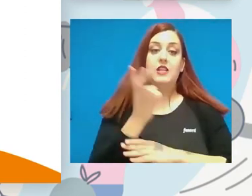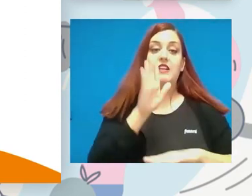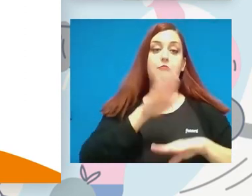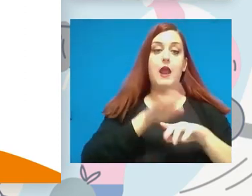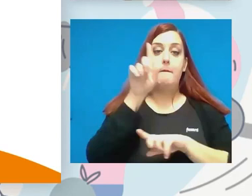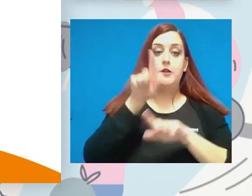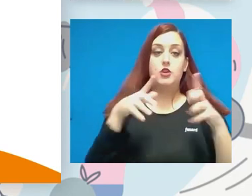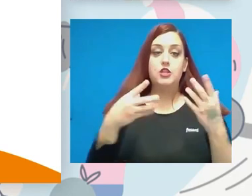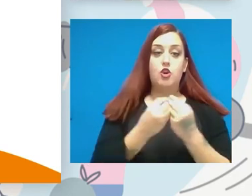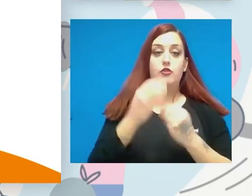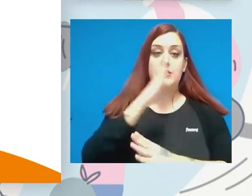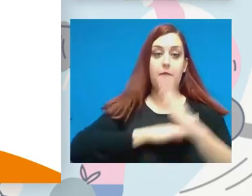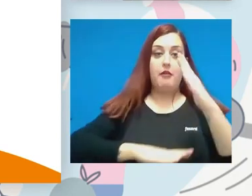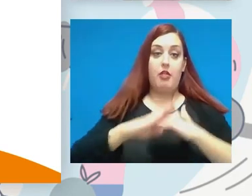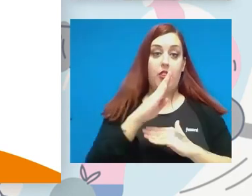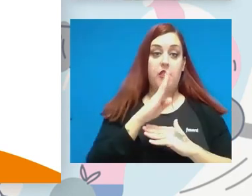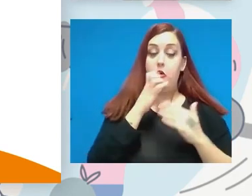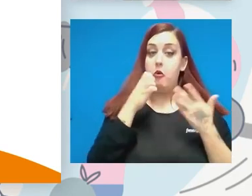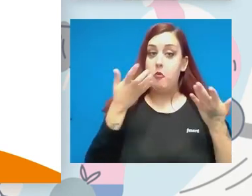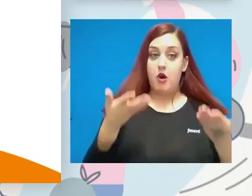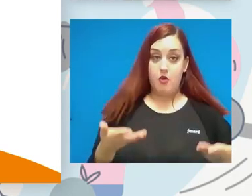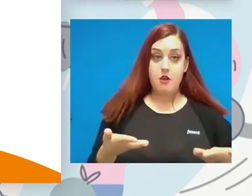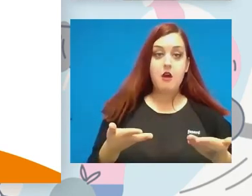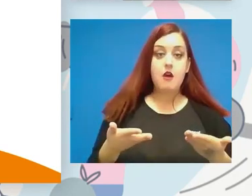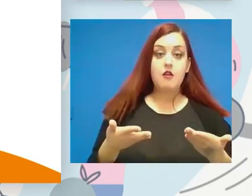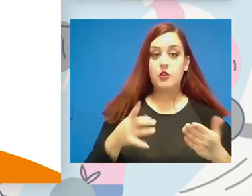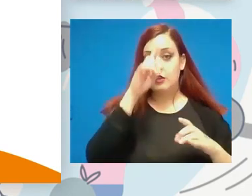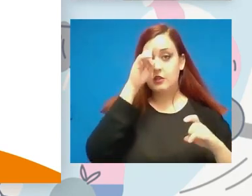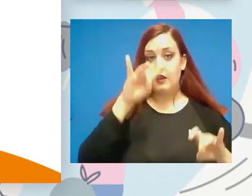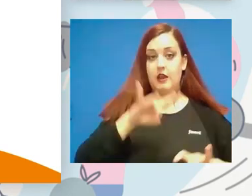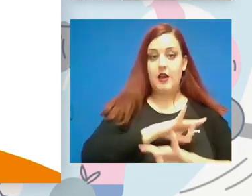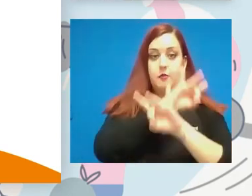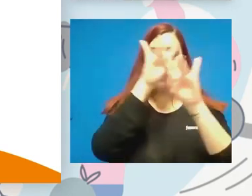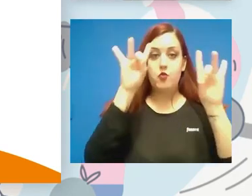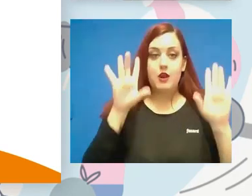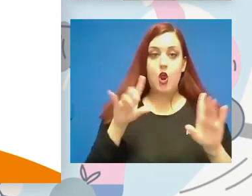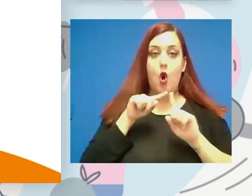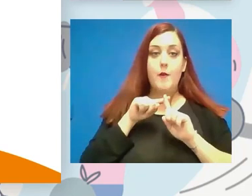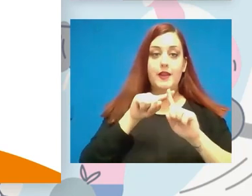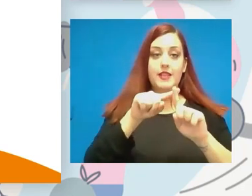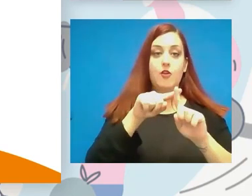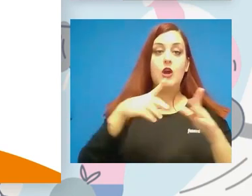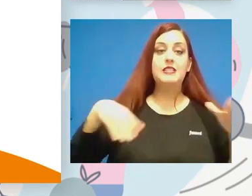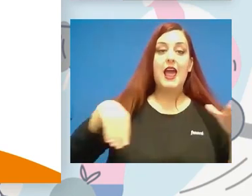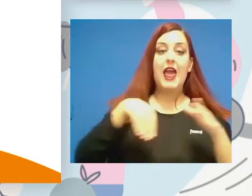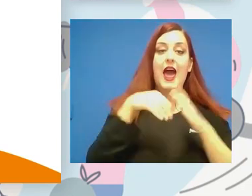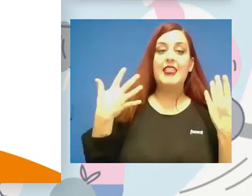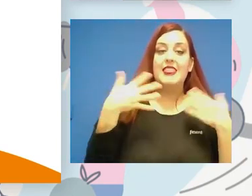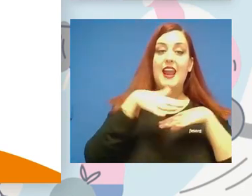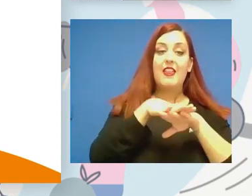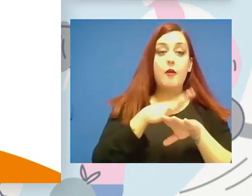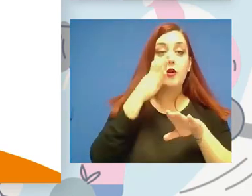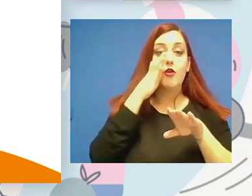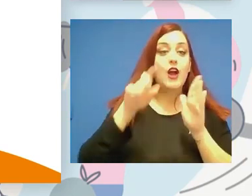están desarrollando ahora. Y queda claro ya que el objetivo es la integración, pero que mientras no lleguemos a esa integración